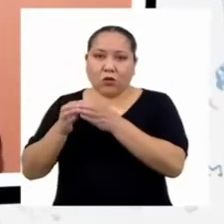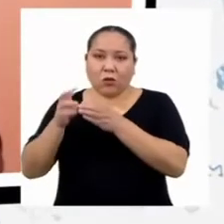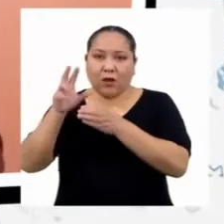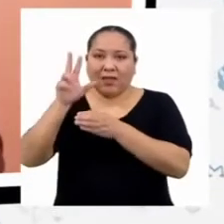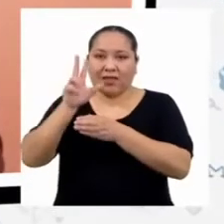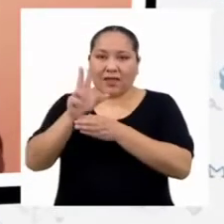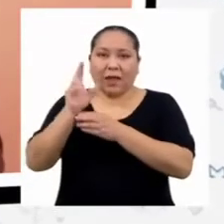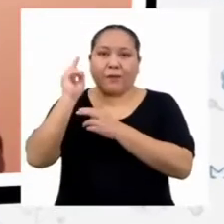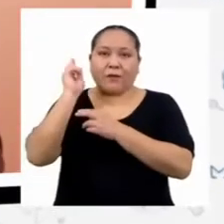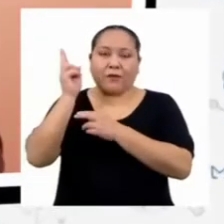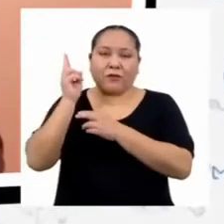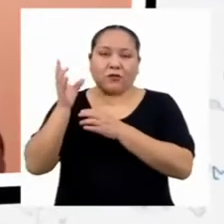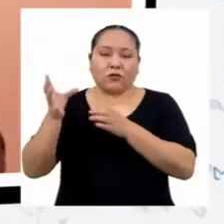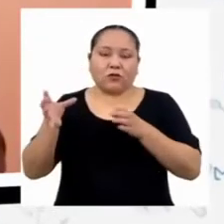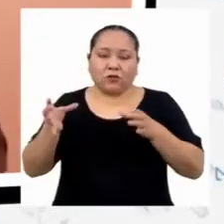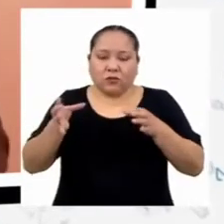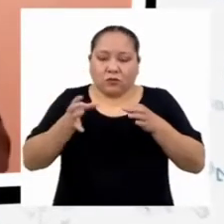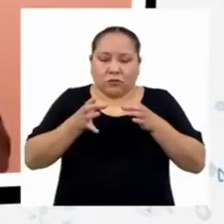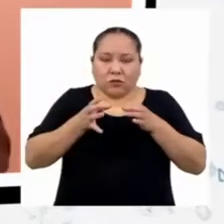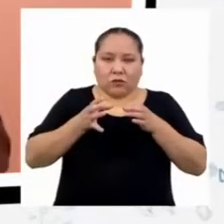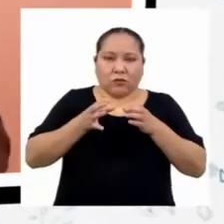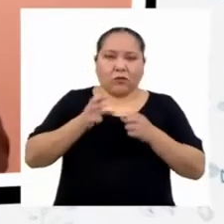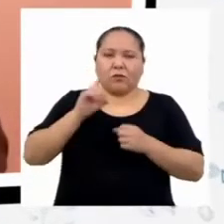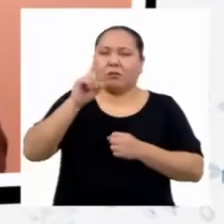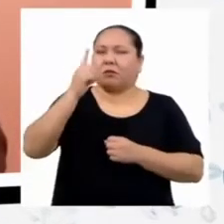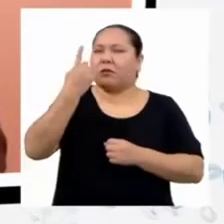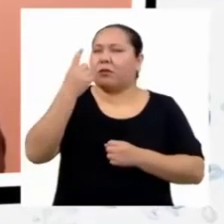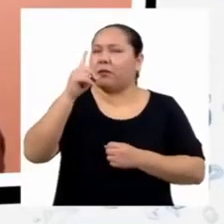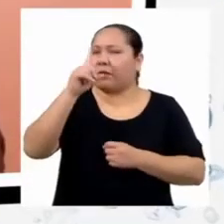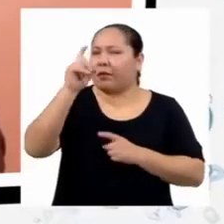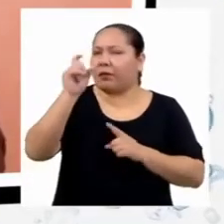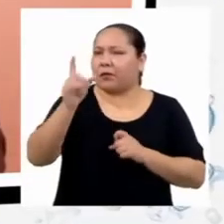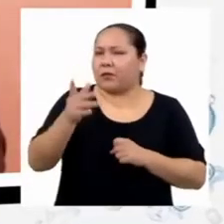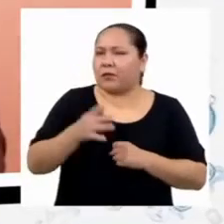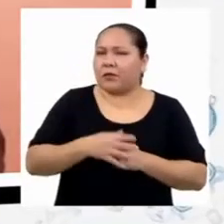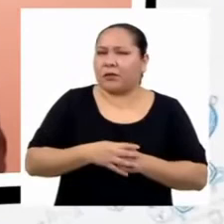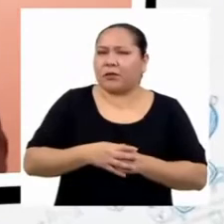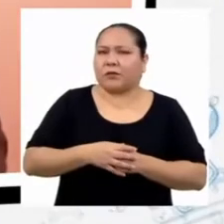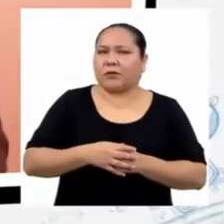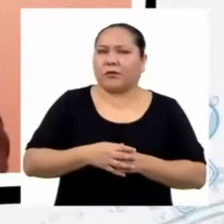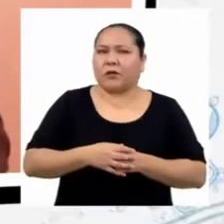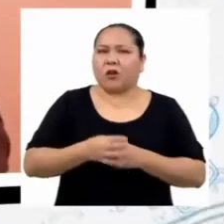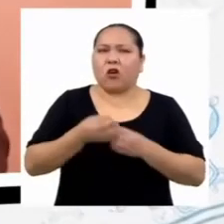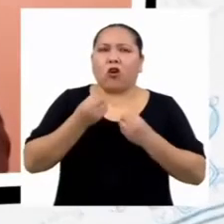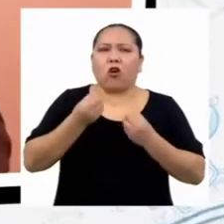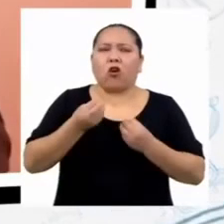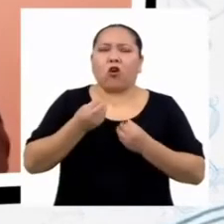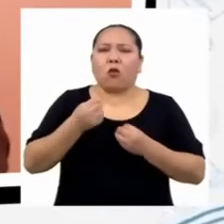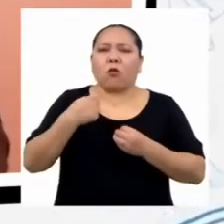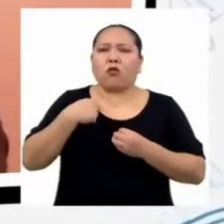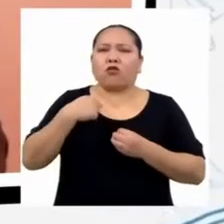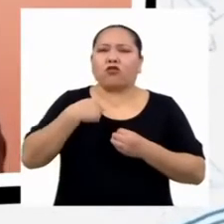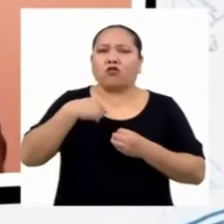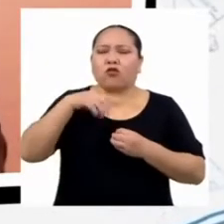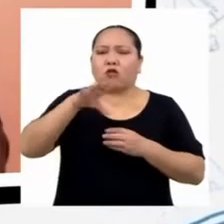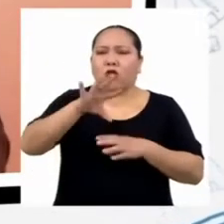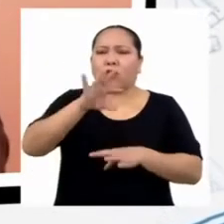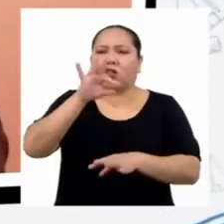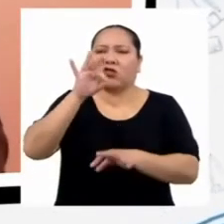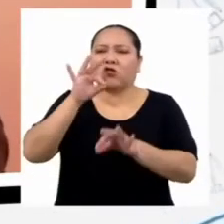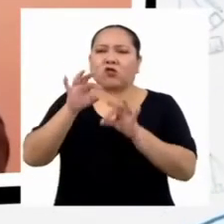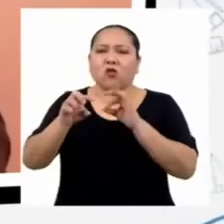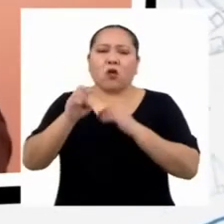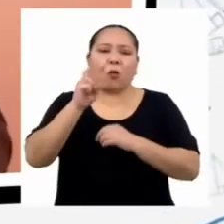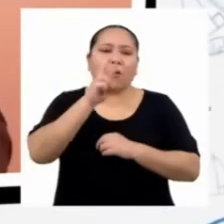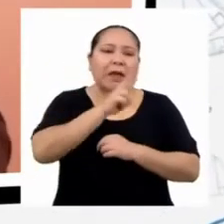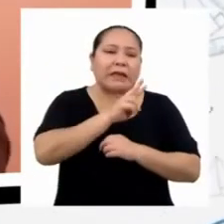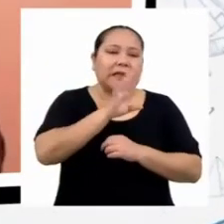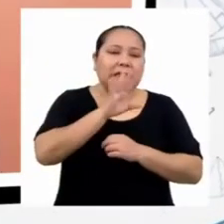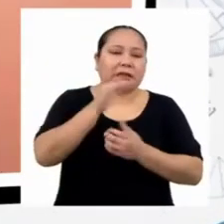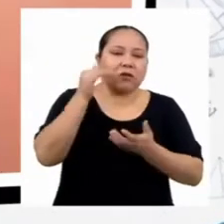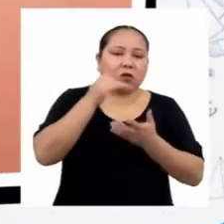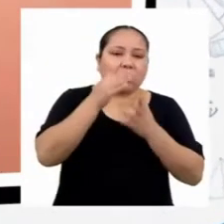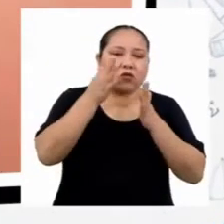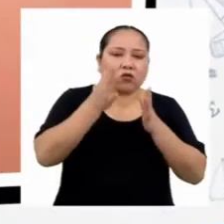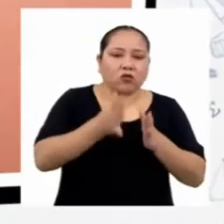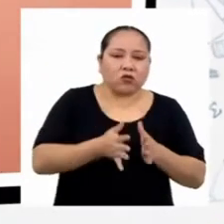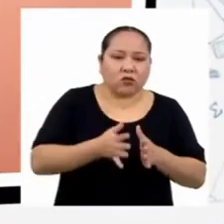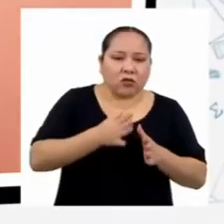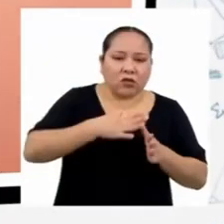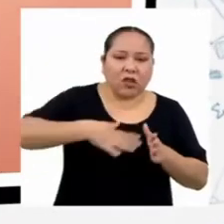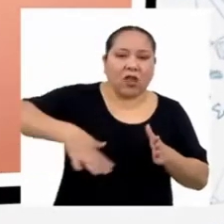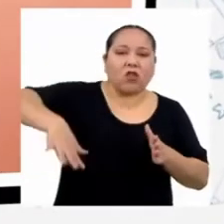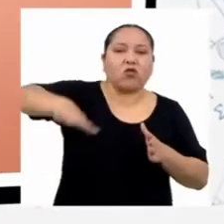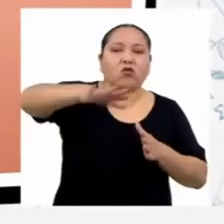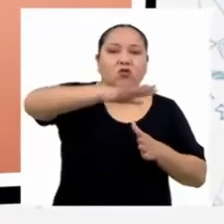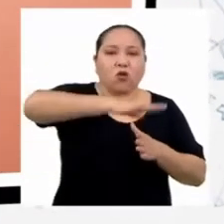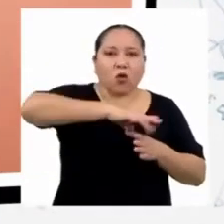3 docentes. Mi primera pregunta es ¿Cómo selecciono a los 25 estudiantes de los